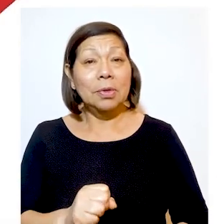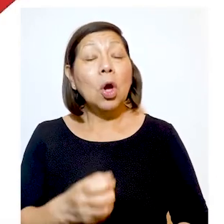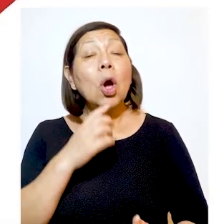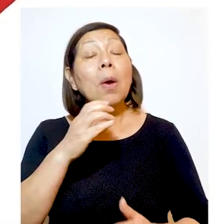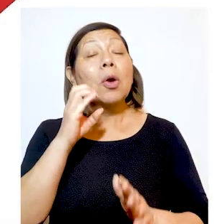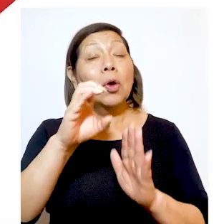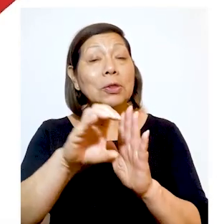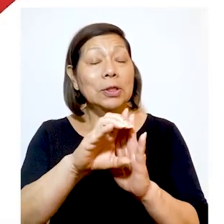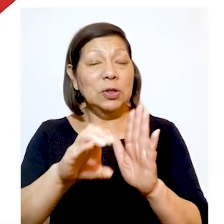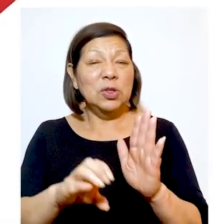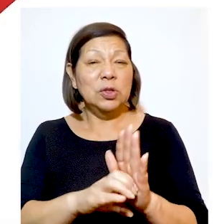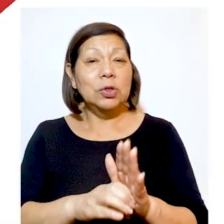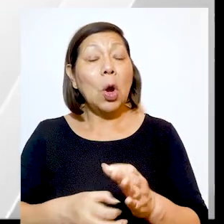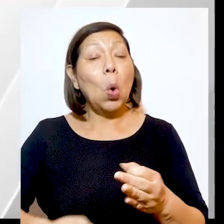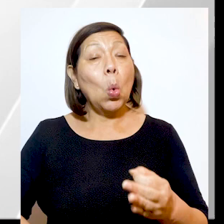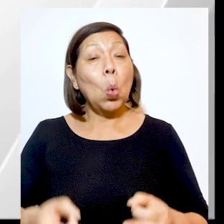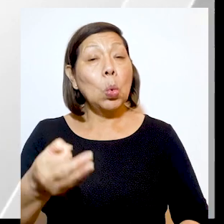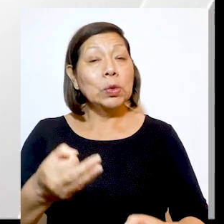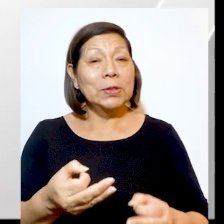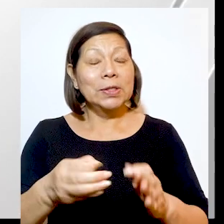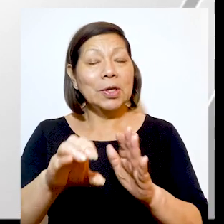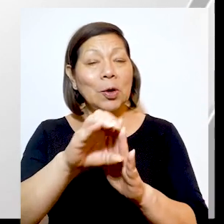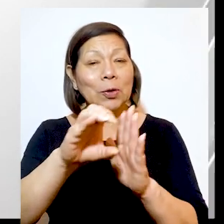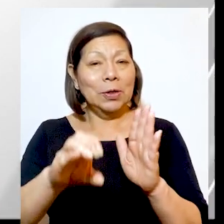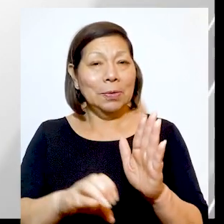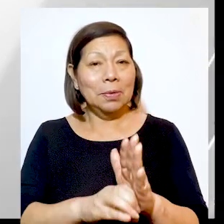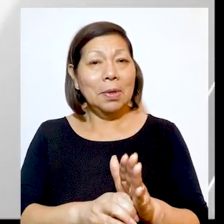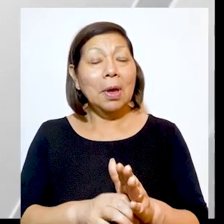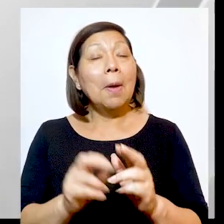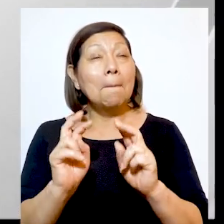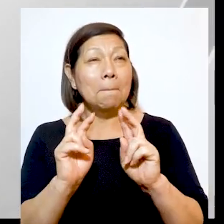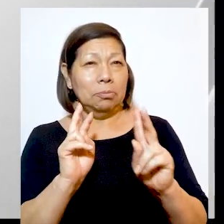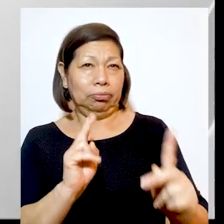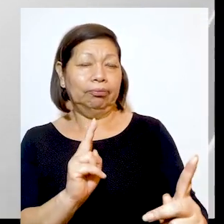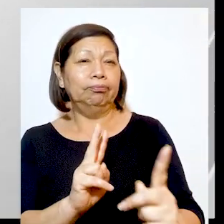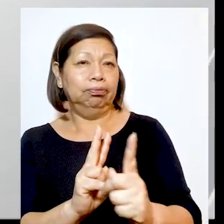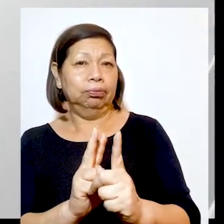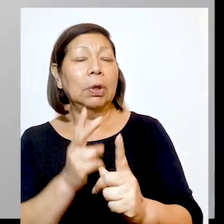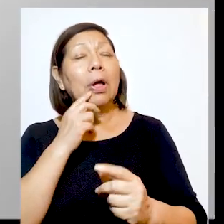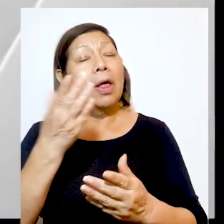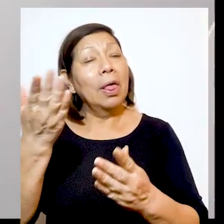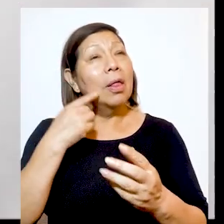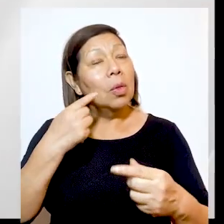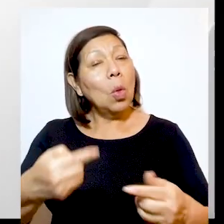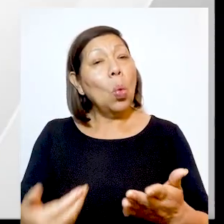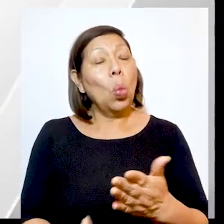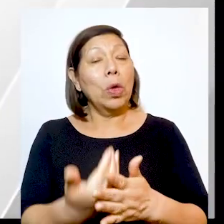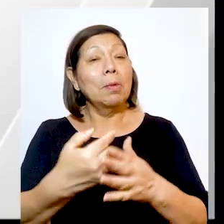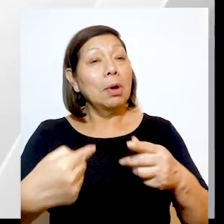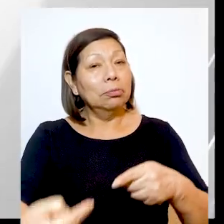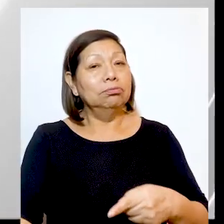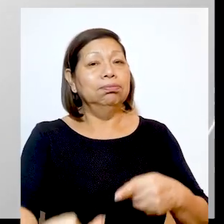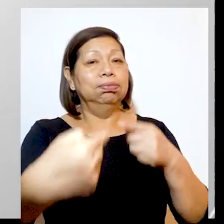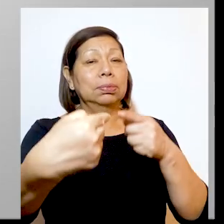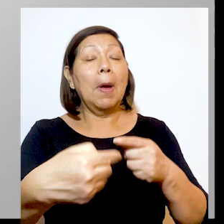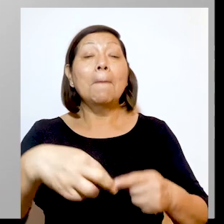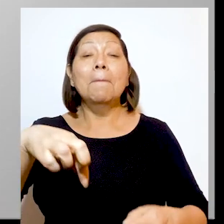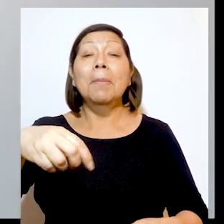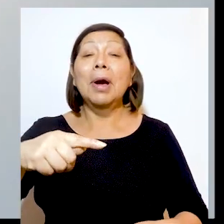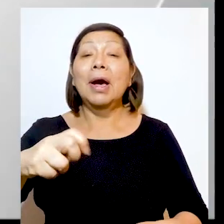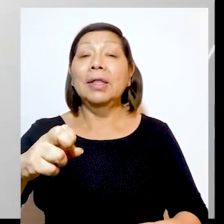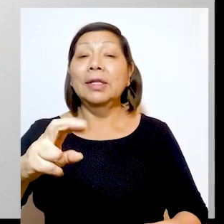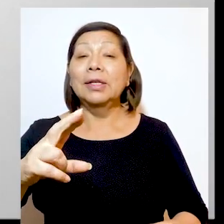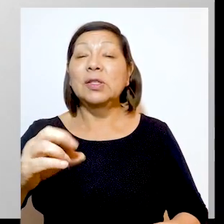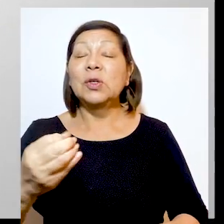Constitucional, Justicia Constitucional, Perspectivas y Nuevos Desafíos, a cargo de Patricio